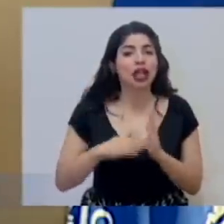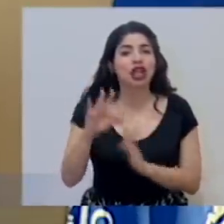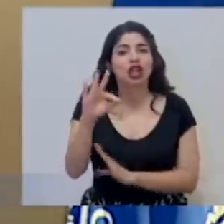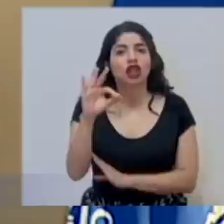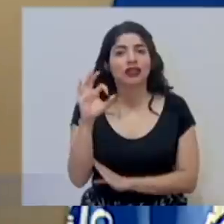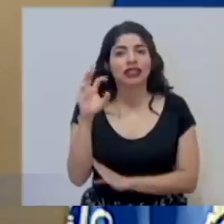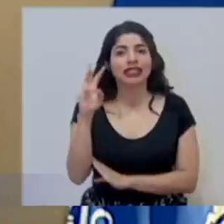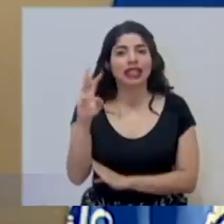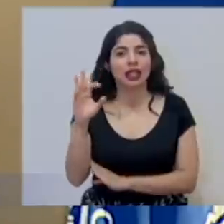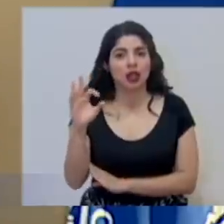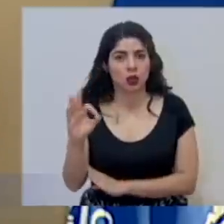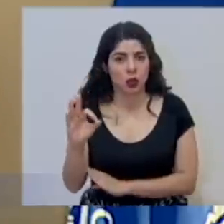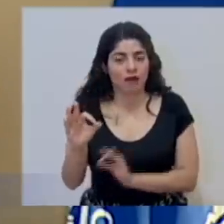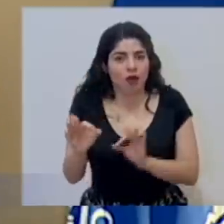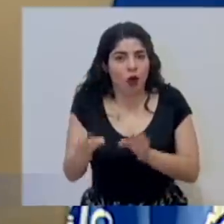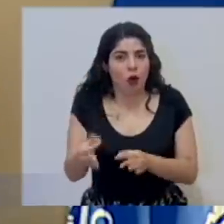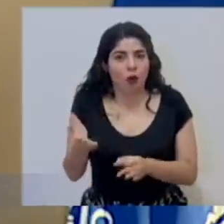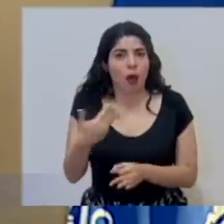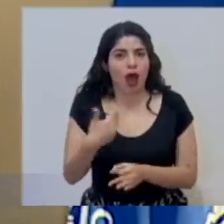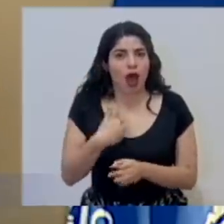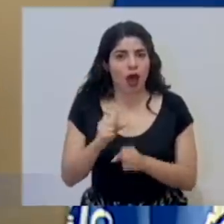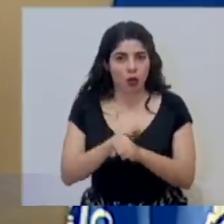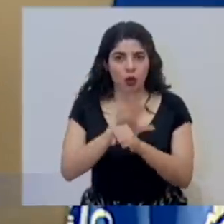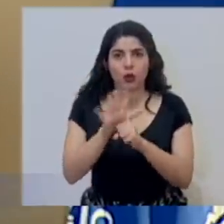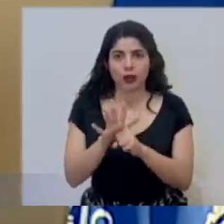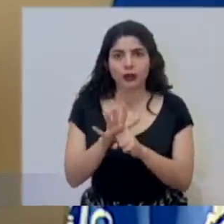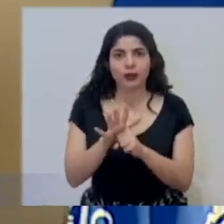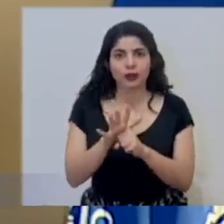.969 casos confirmados.